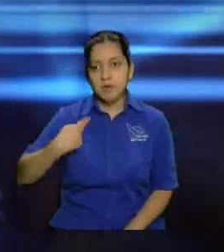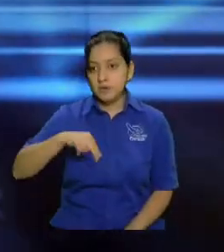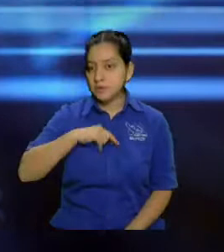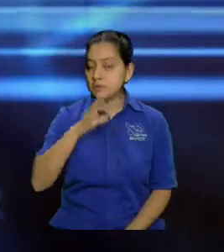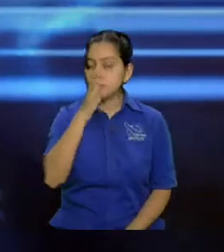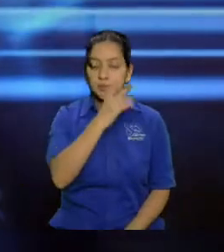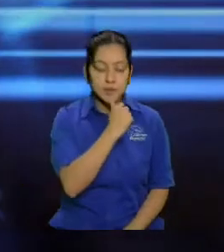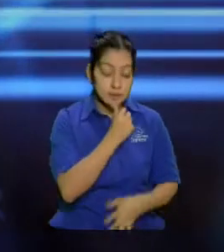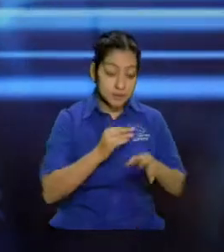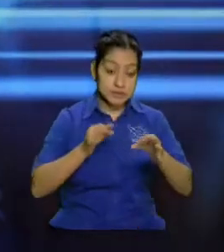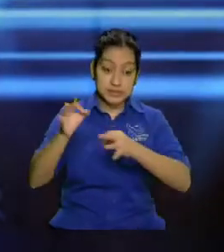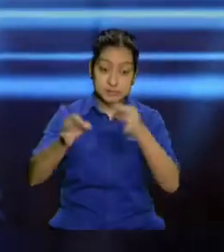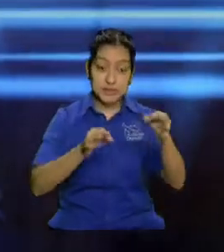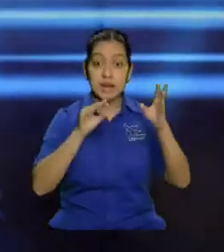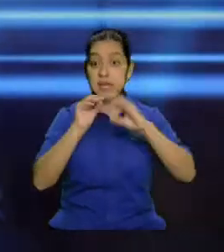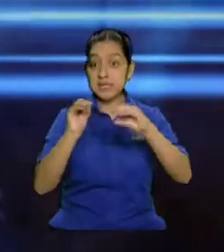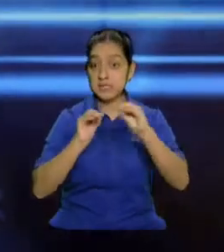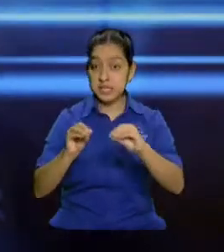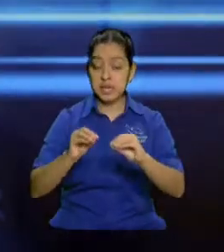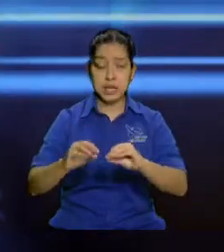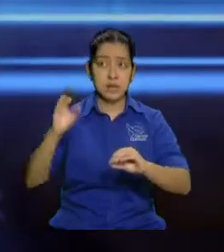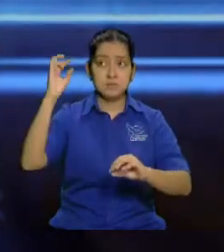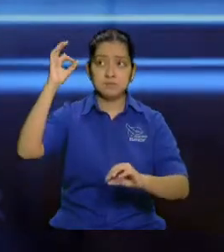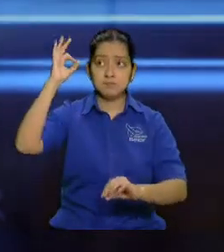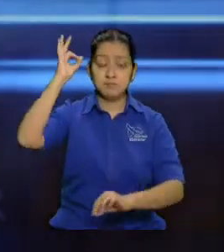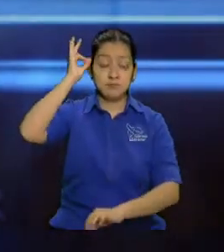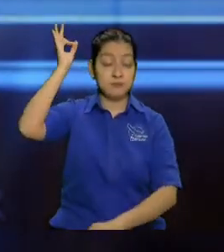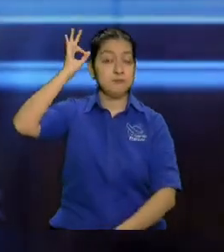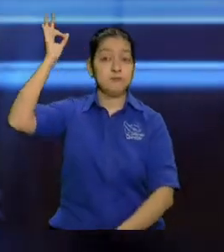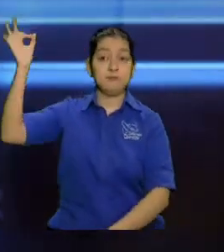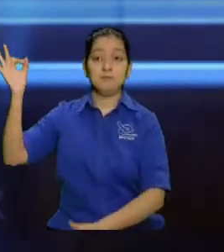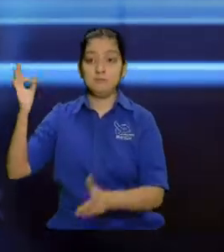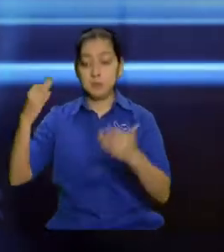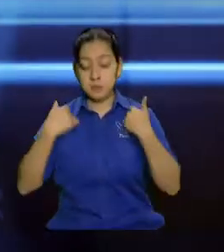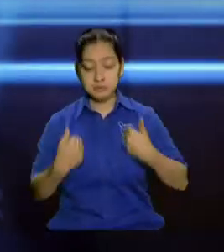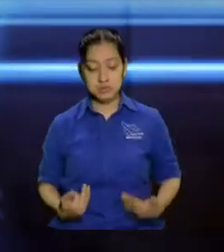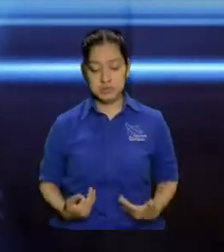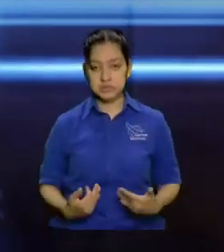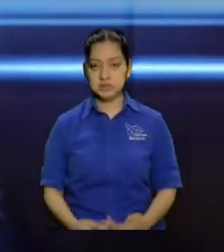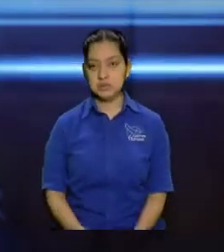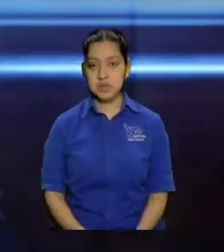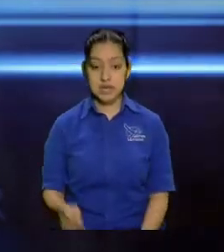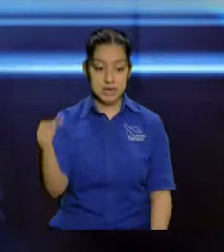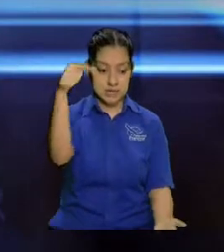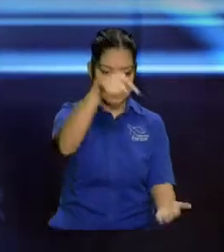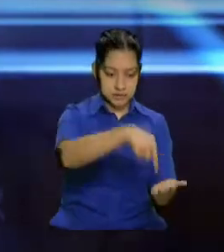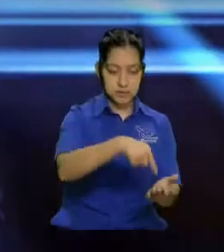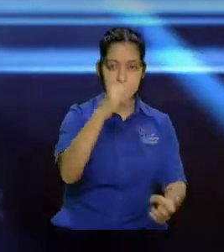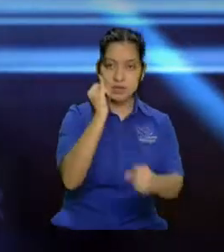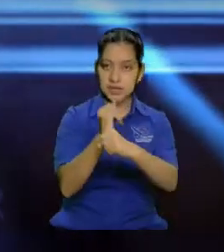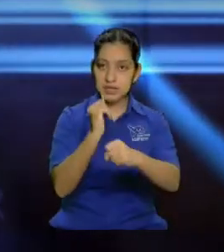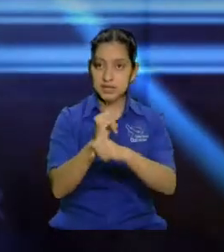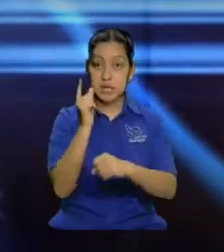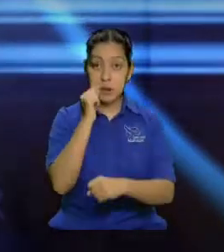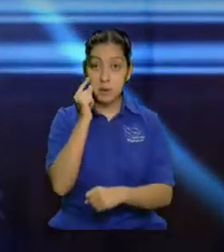teorías humanas. Mire, le voy a decir una cosa más, el centro de la iglesia no es el hombre.